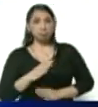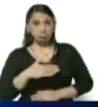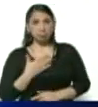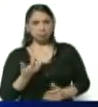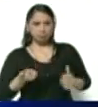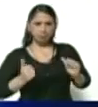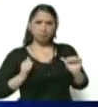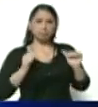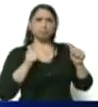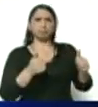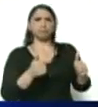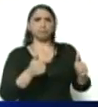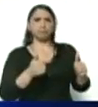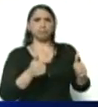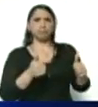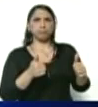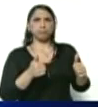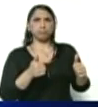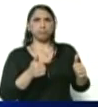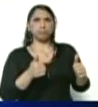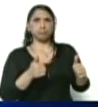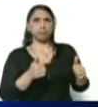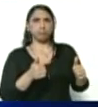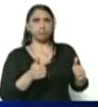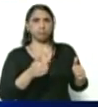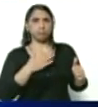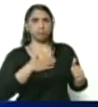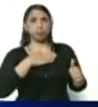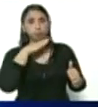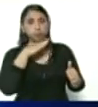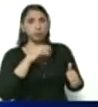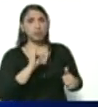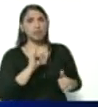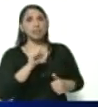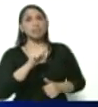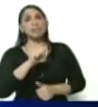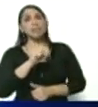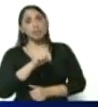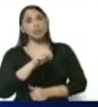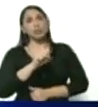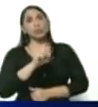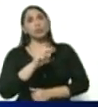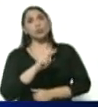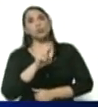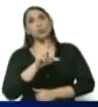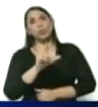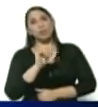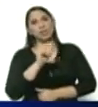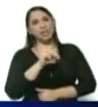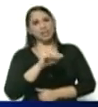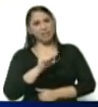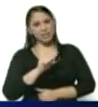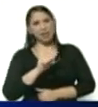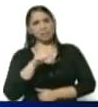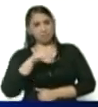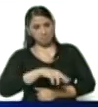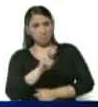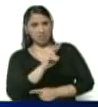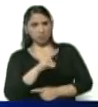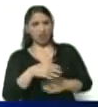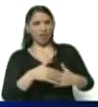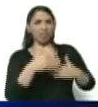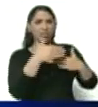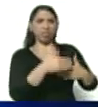empezar a llenar las insulinas en Venezuela. Esto se retrasó un poco por el tema de la pandemia, pero que ya